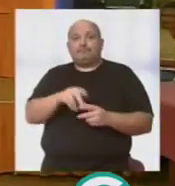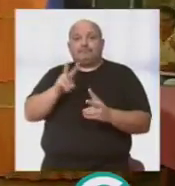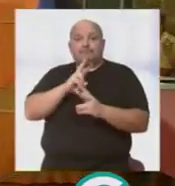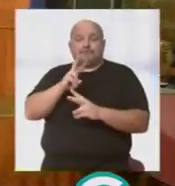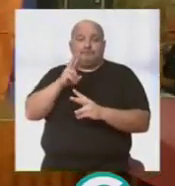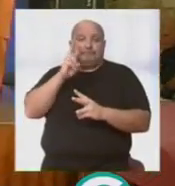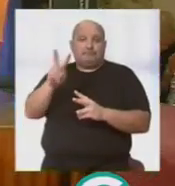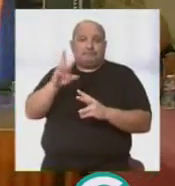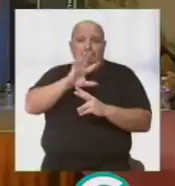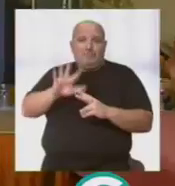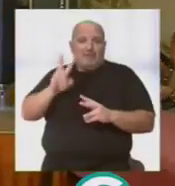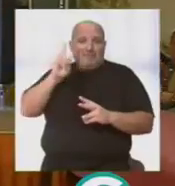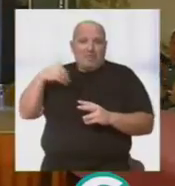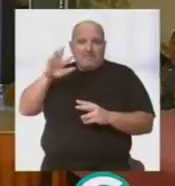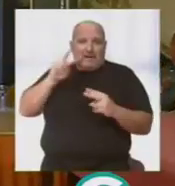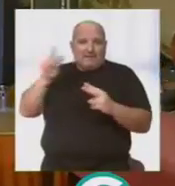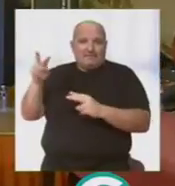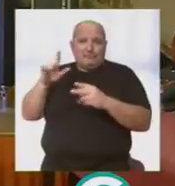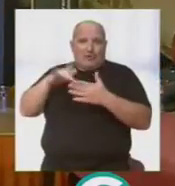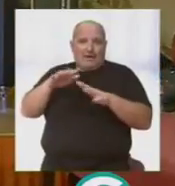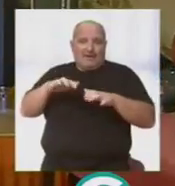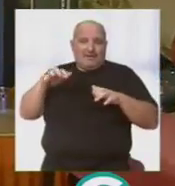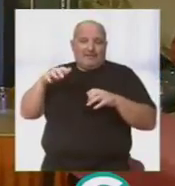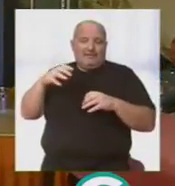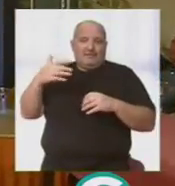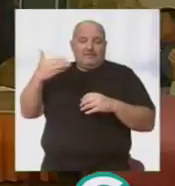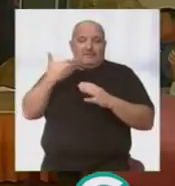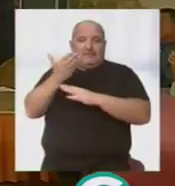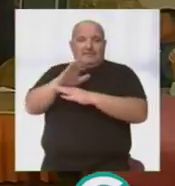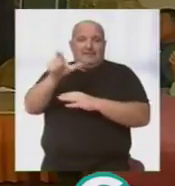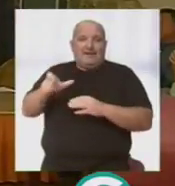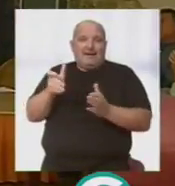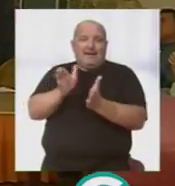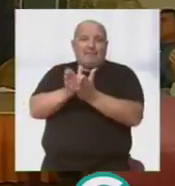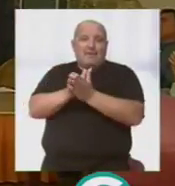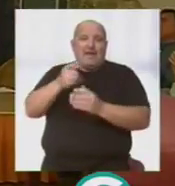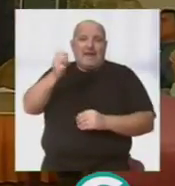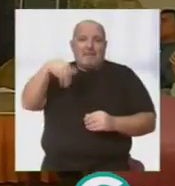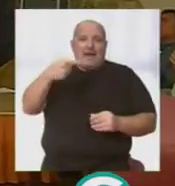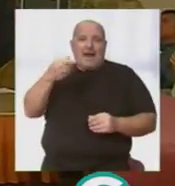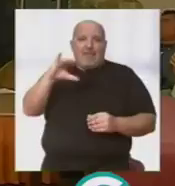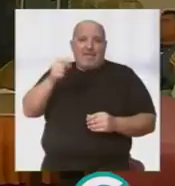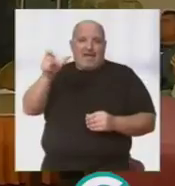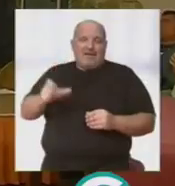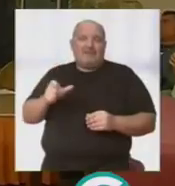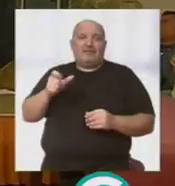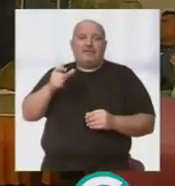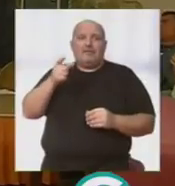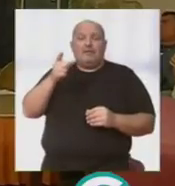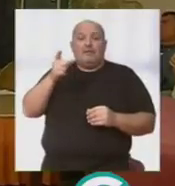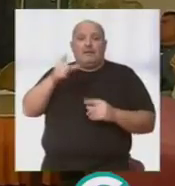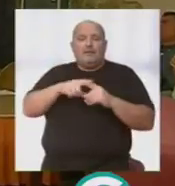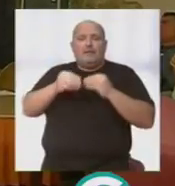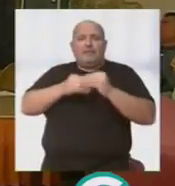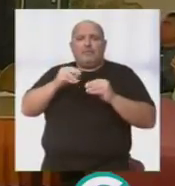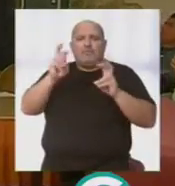compartiendo con ustedes imágenes precisamente de ese acto, presentado por nuestro compañero Germán García, y en el que, bueno, pues se